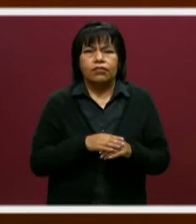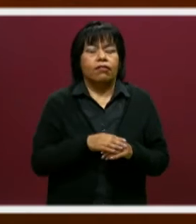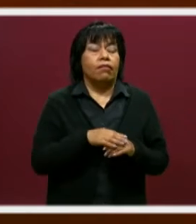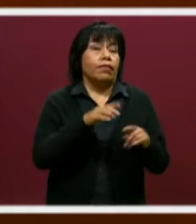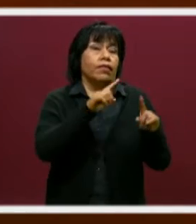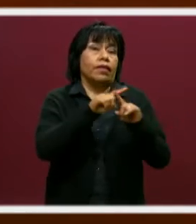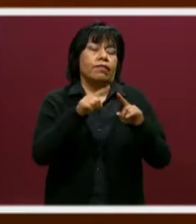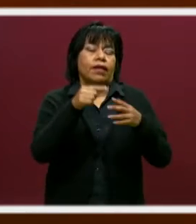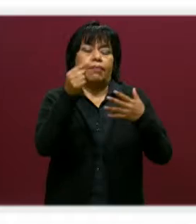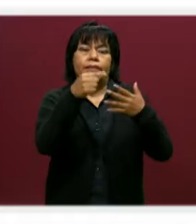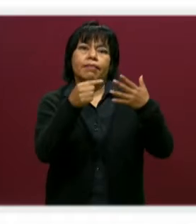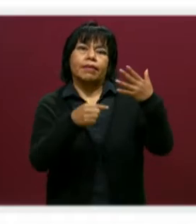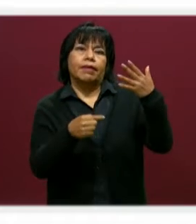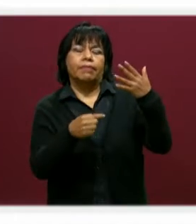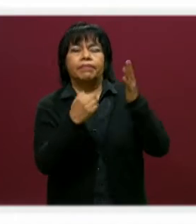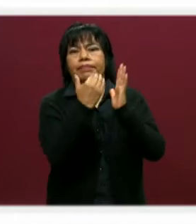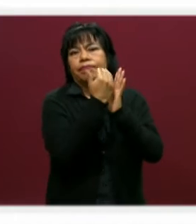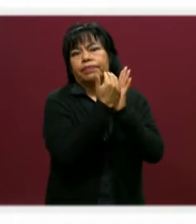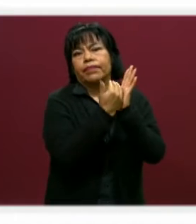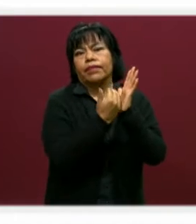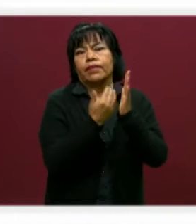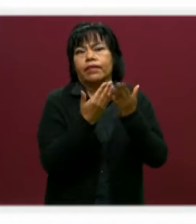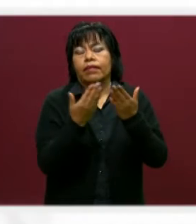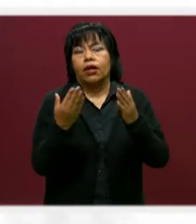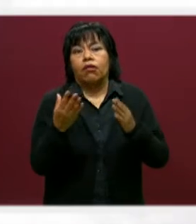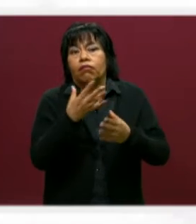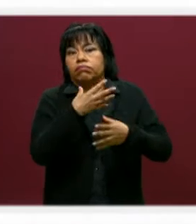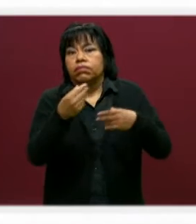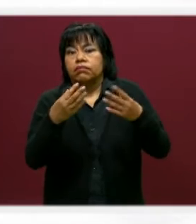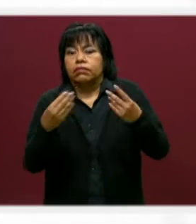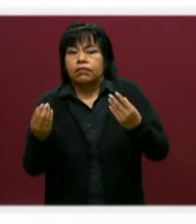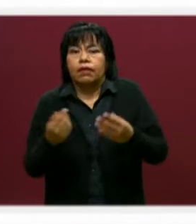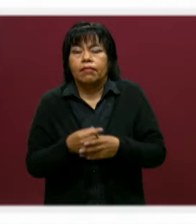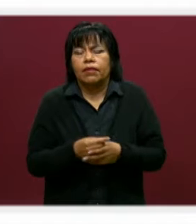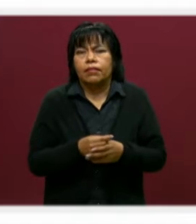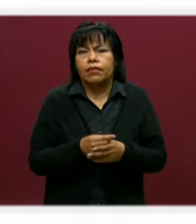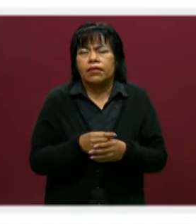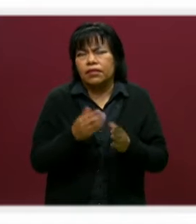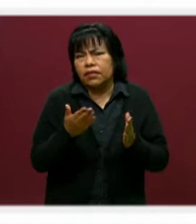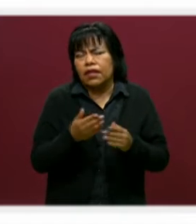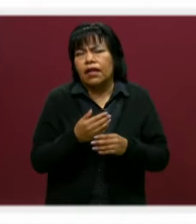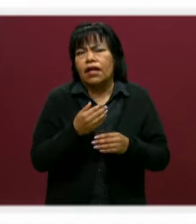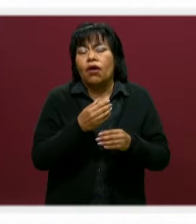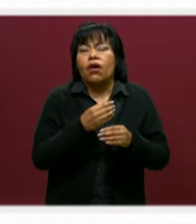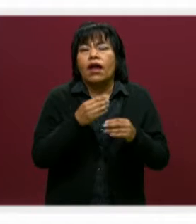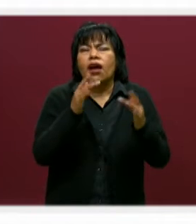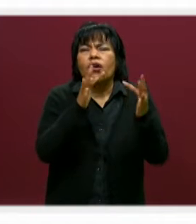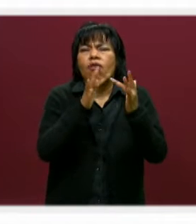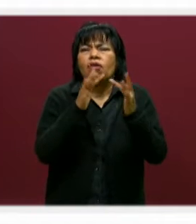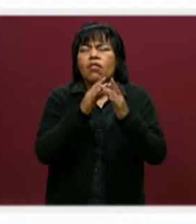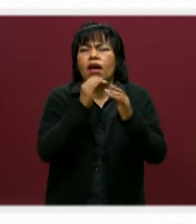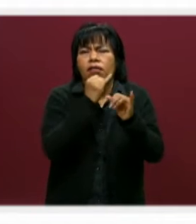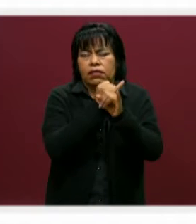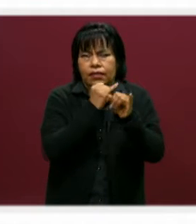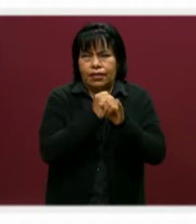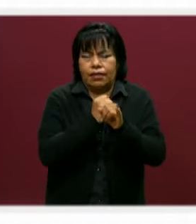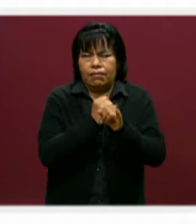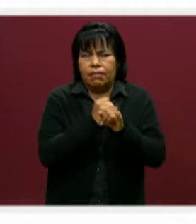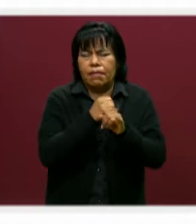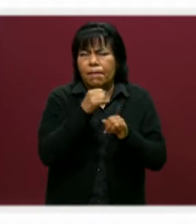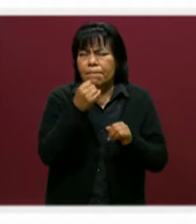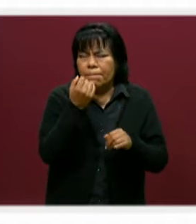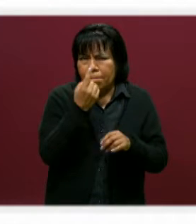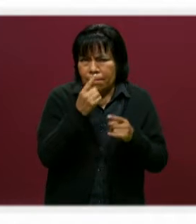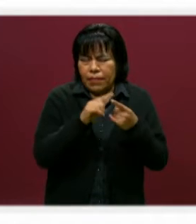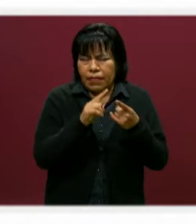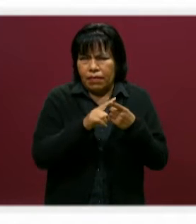son diferentes pasos que, bueno, pues ahora con lo que es la pandemia, pues lo vamos haciendo de manera virtual. Lo primero es solicitar la ficha de admisión